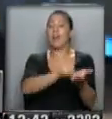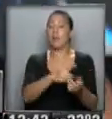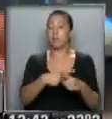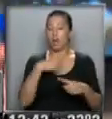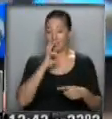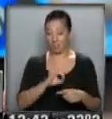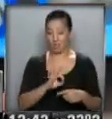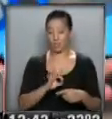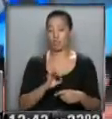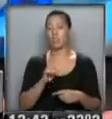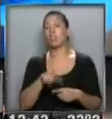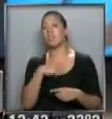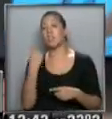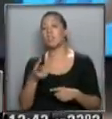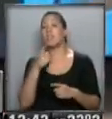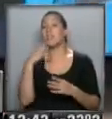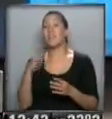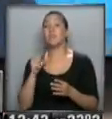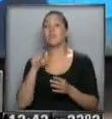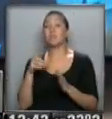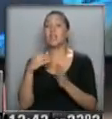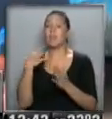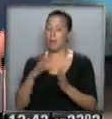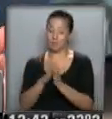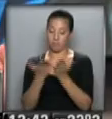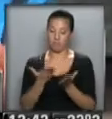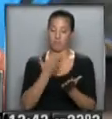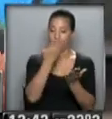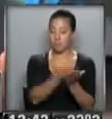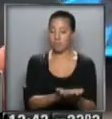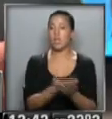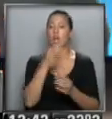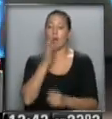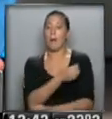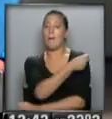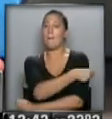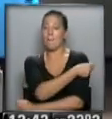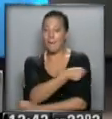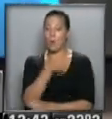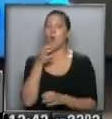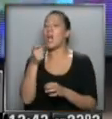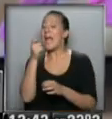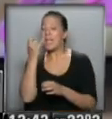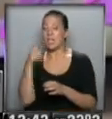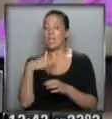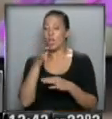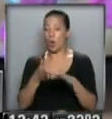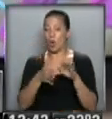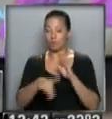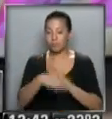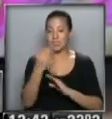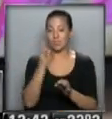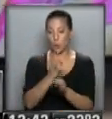está sujeto a que se cumpla el derecho, que se presente la libreta con completadas las vacunas y que el chico va a la escuela. En el caso